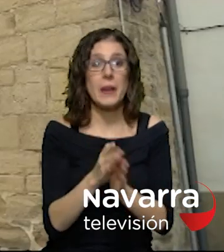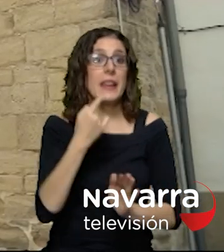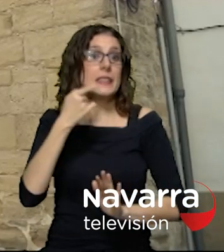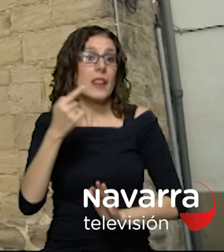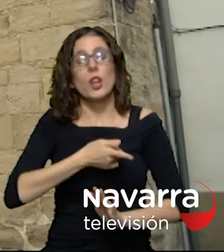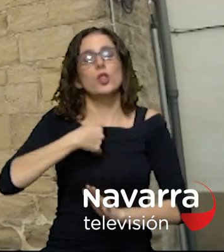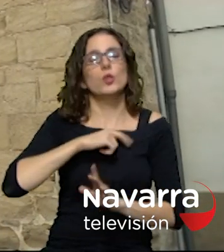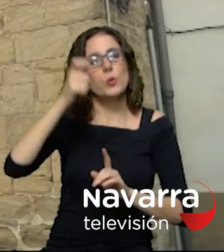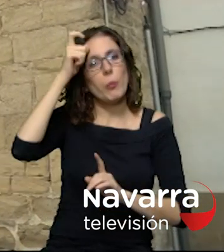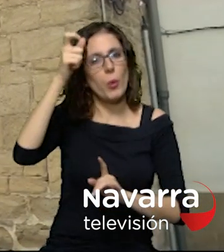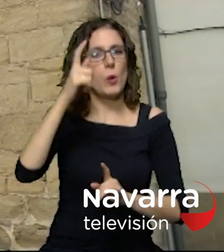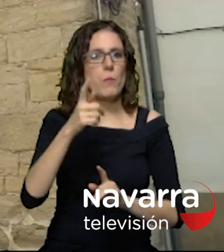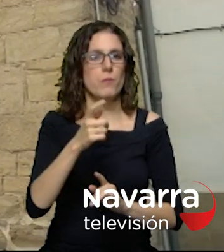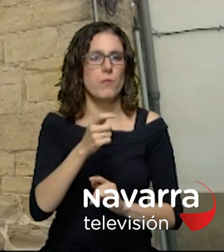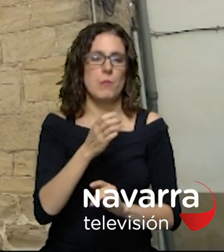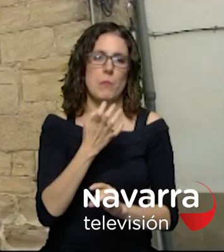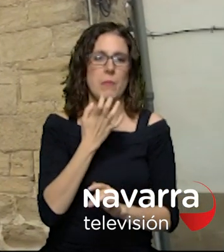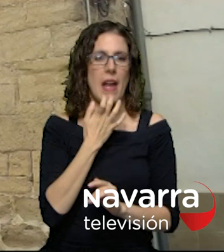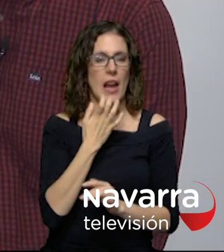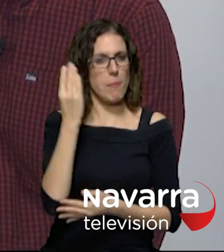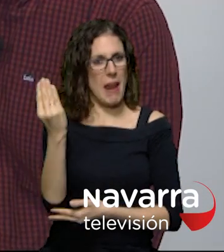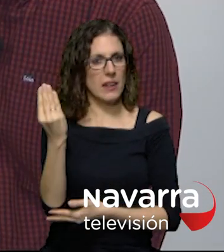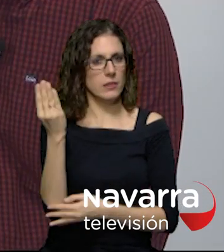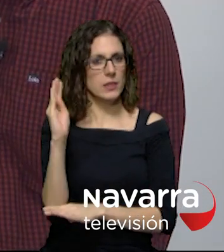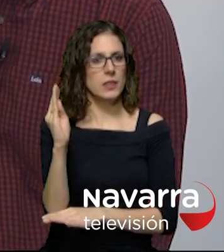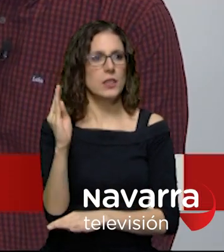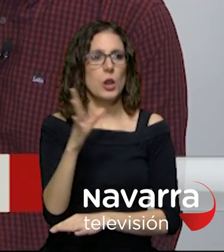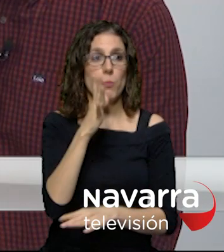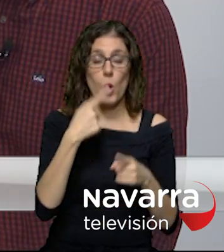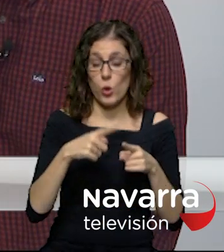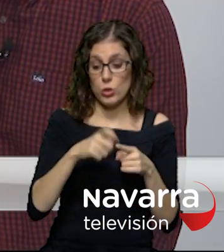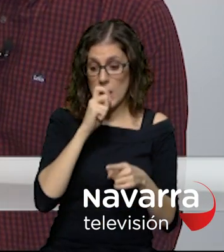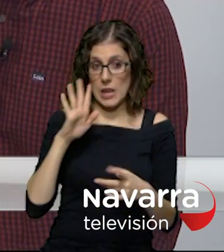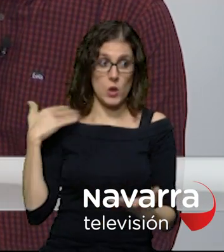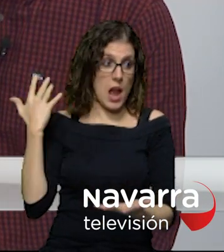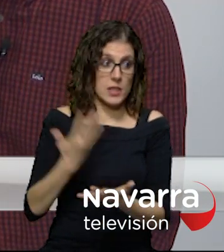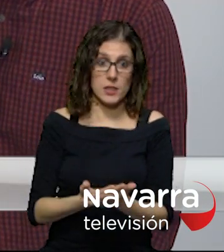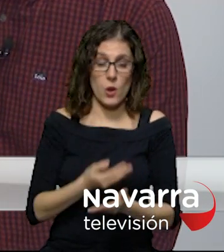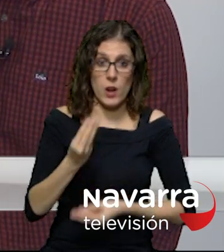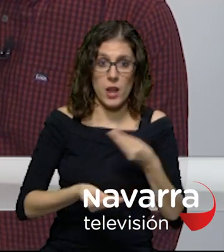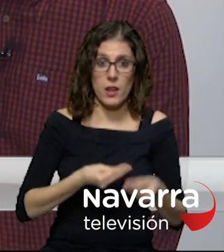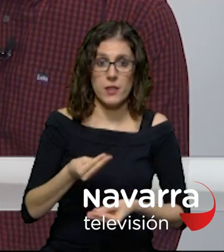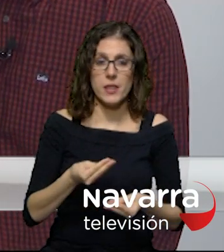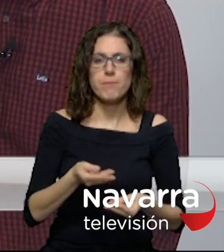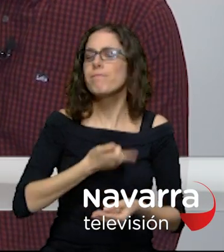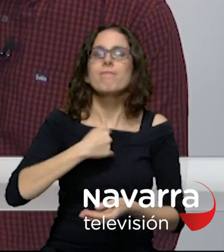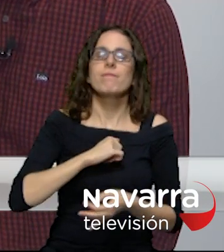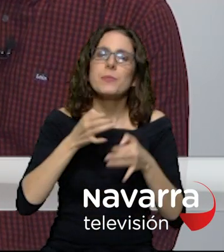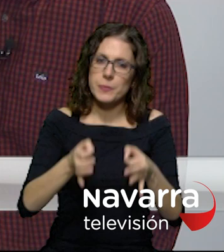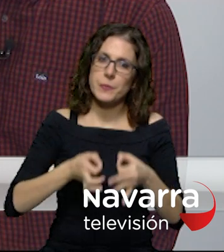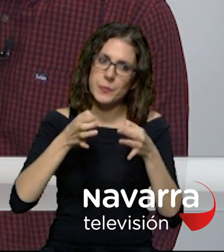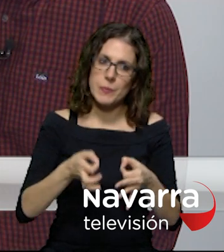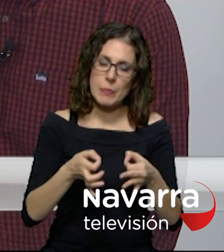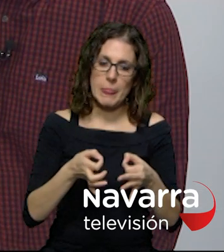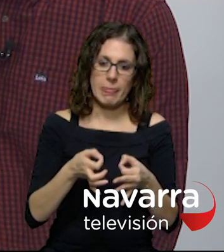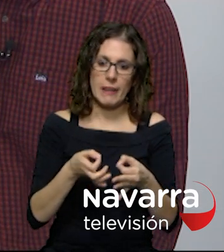una serie de cosas que hemos ido haciendo estos años Lo nuestro es siempre, hemos tenido una inquietud Es decir que la manera